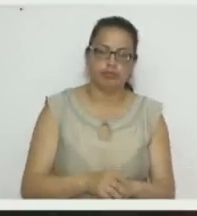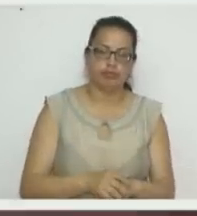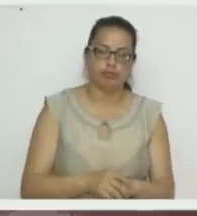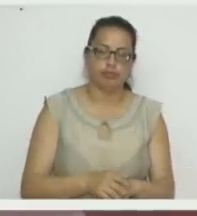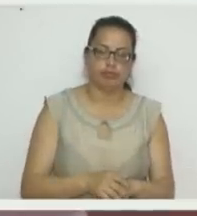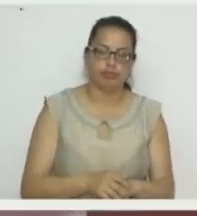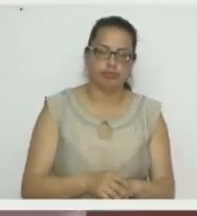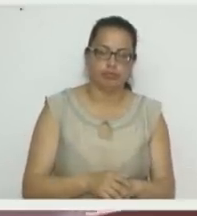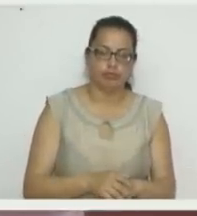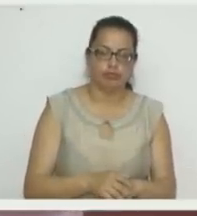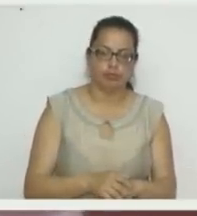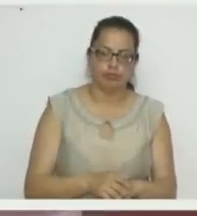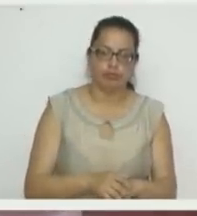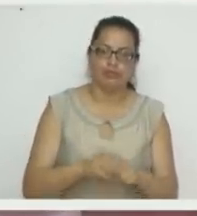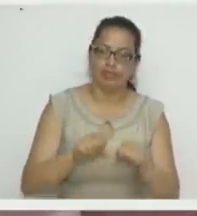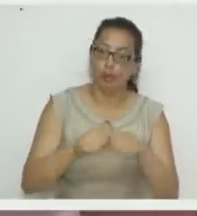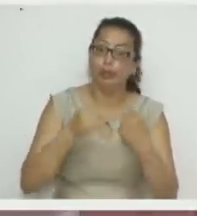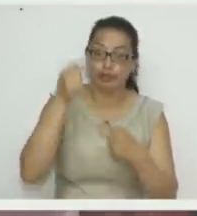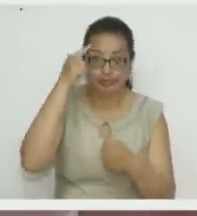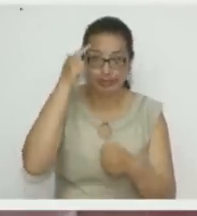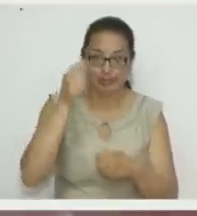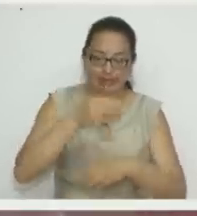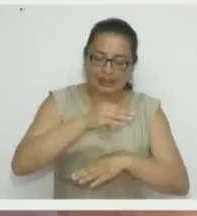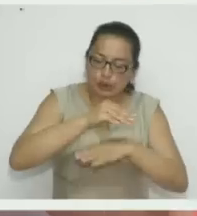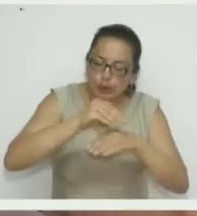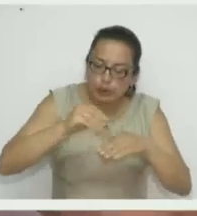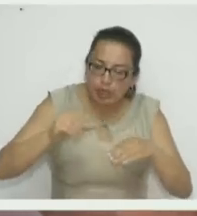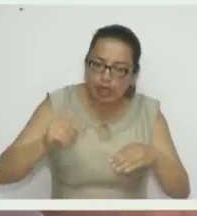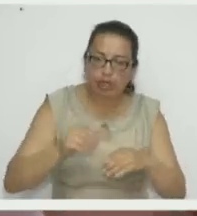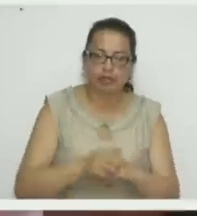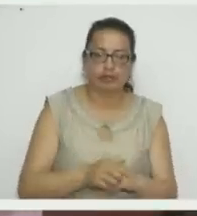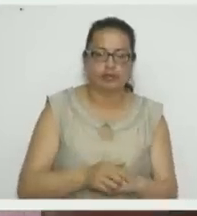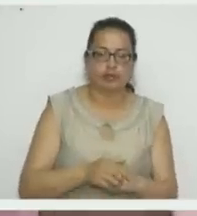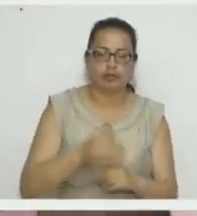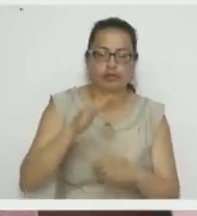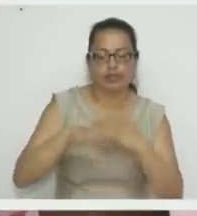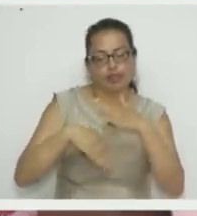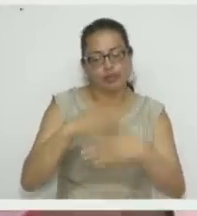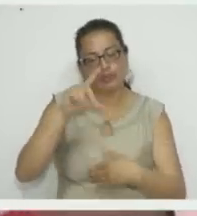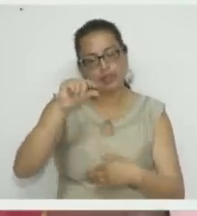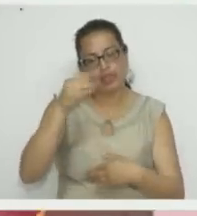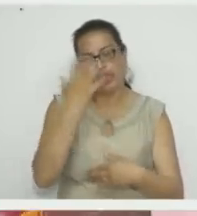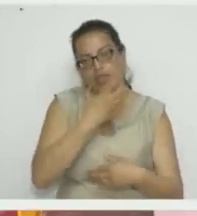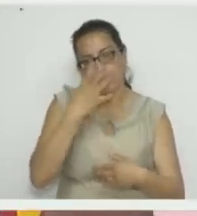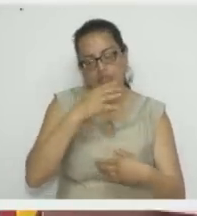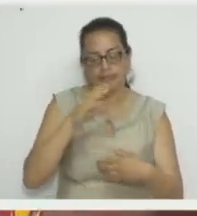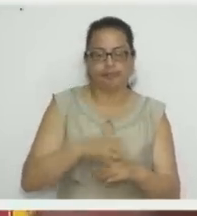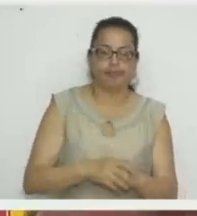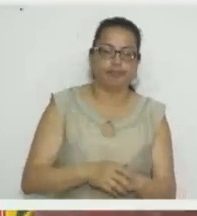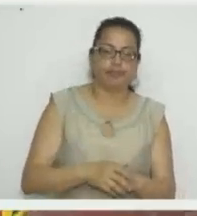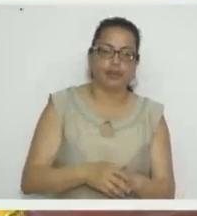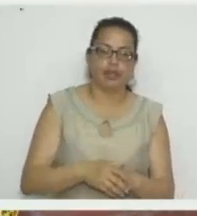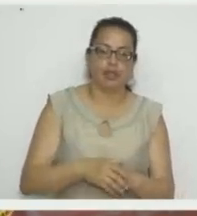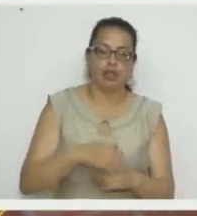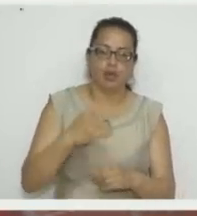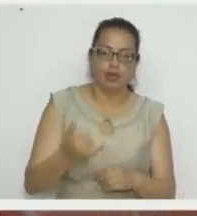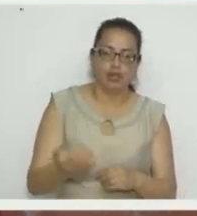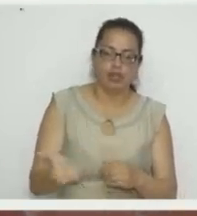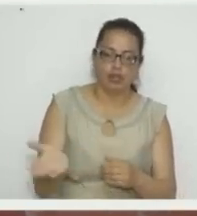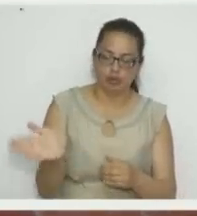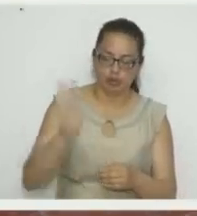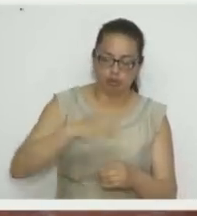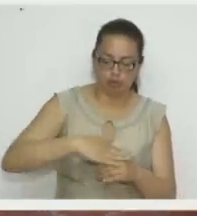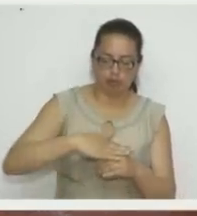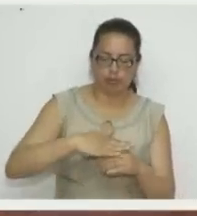Entonces, acá se le puede colocar silicona cuando ya se vaya a armar. Perfecto. Doblamos acá y